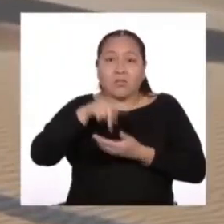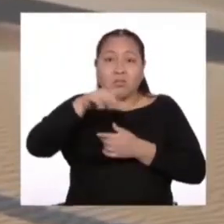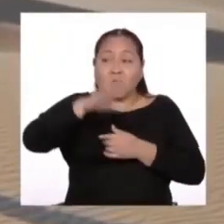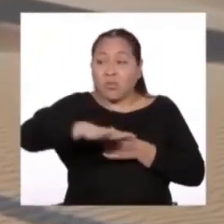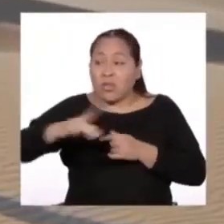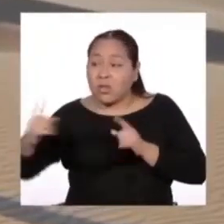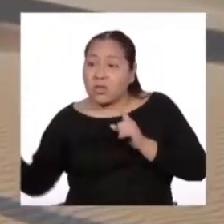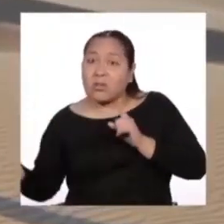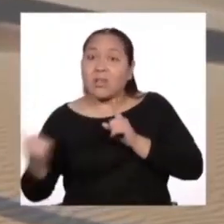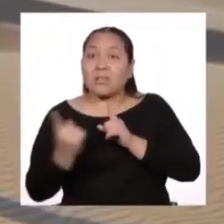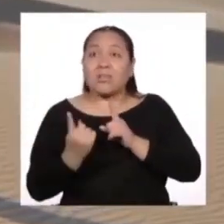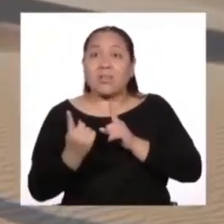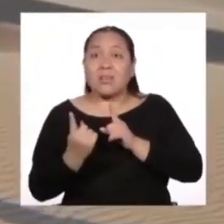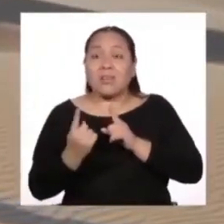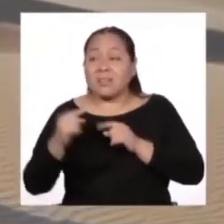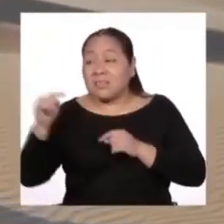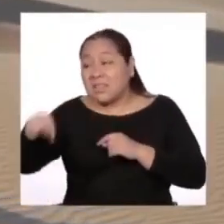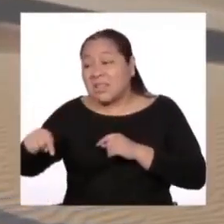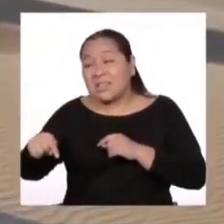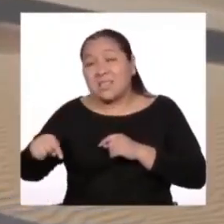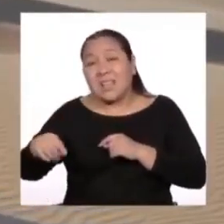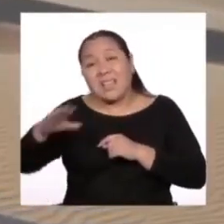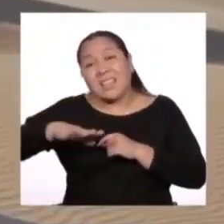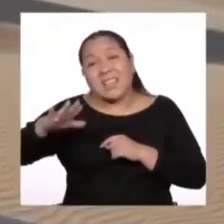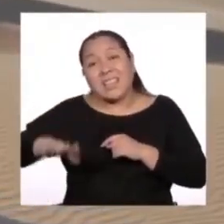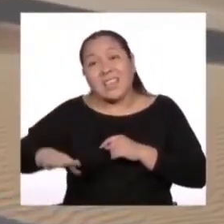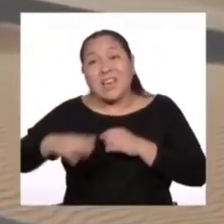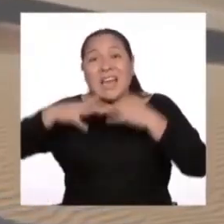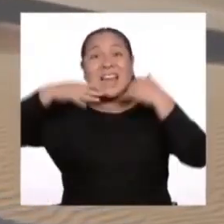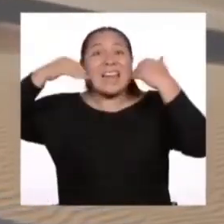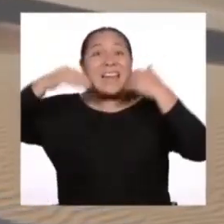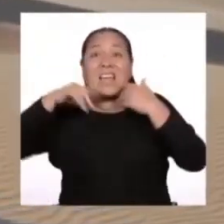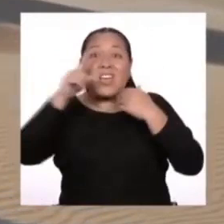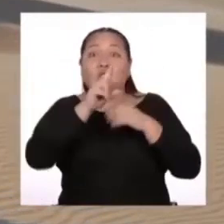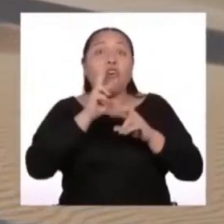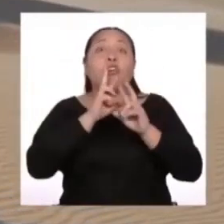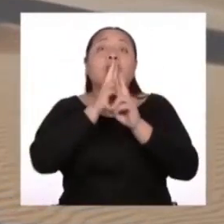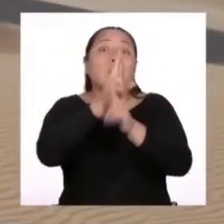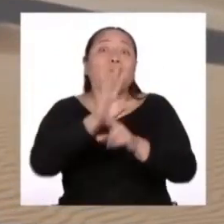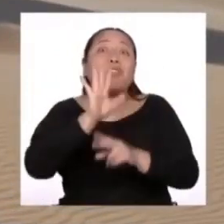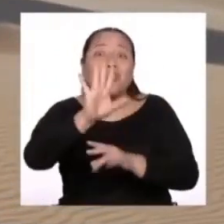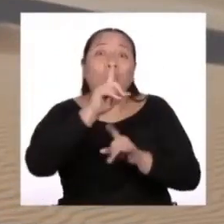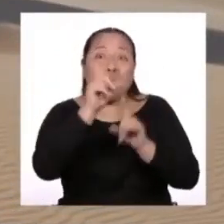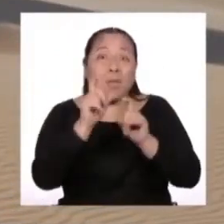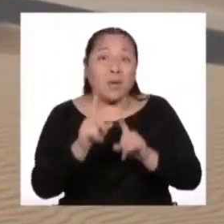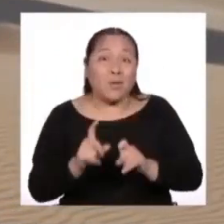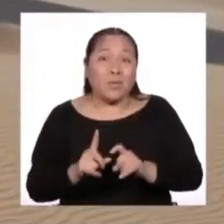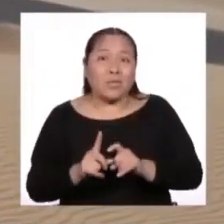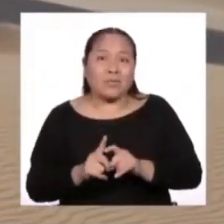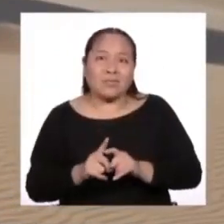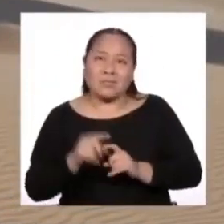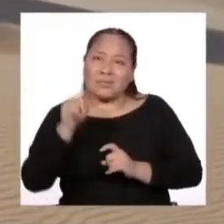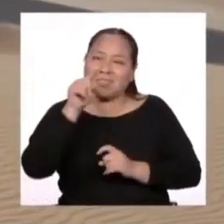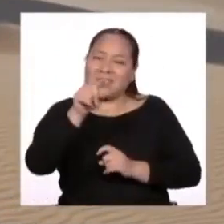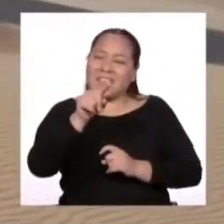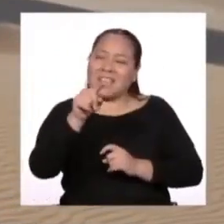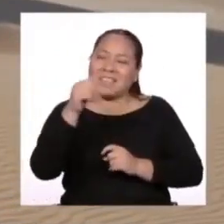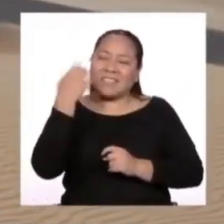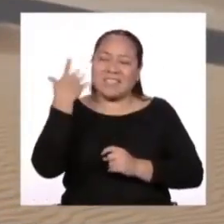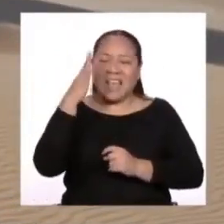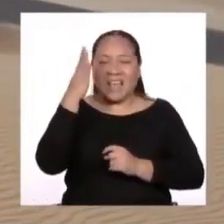les acerca, si este niño ríe y nunca responde a sus preguntas, adivinarán